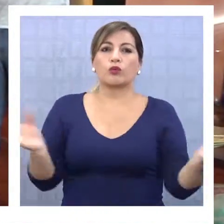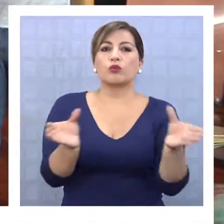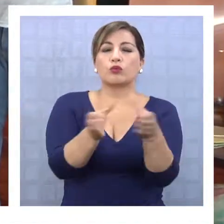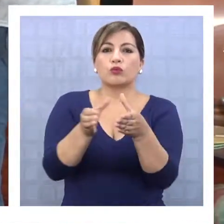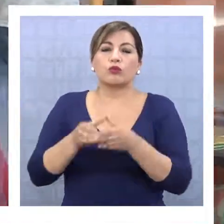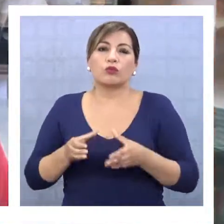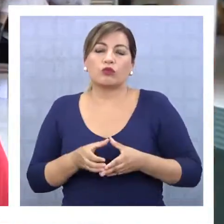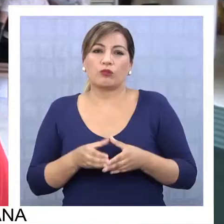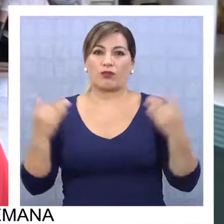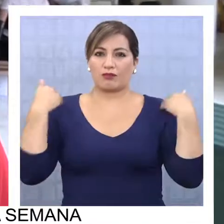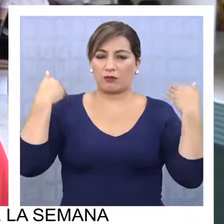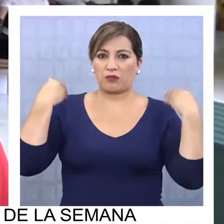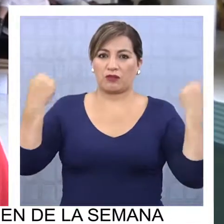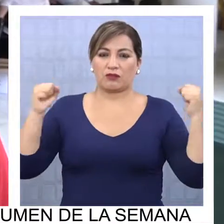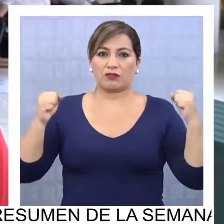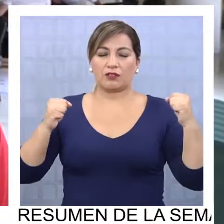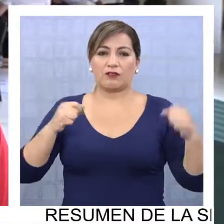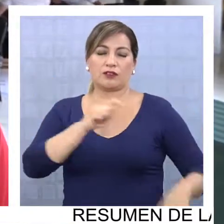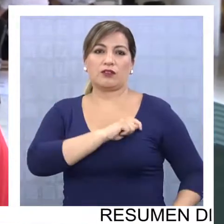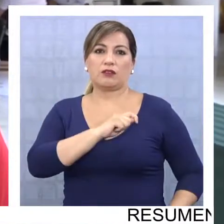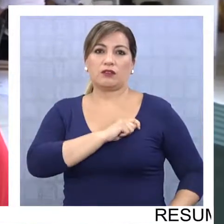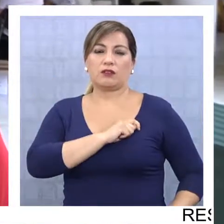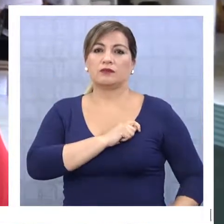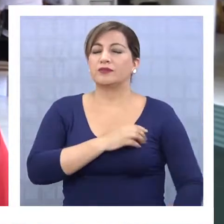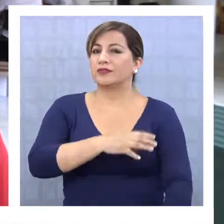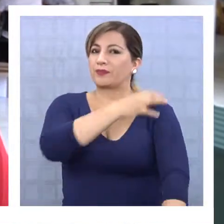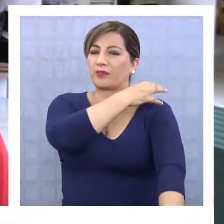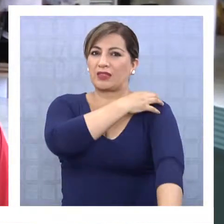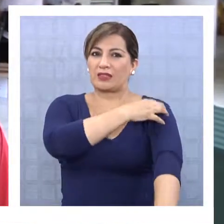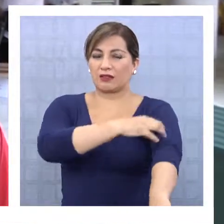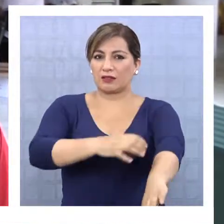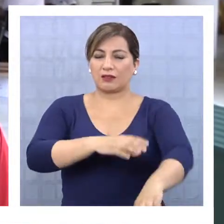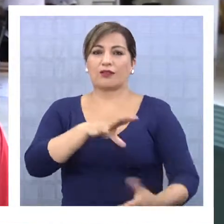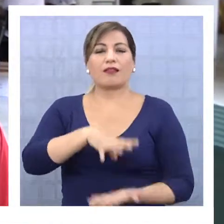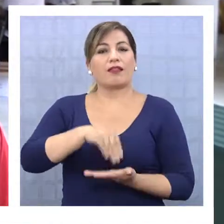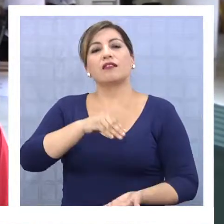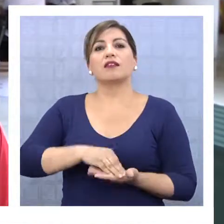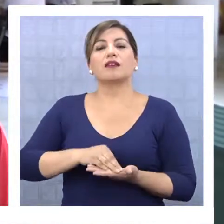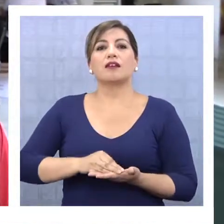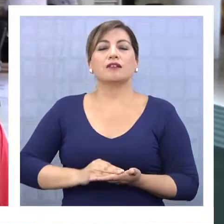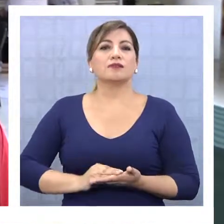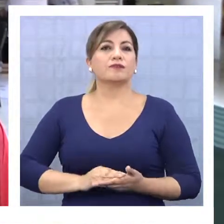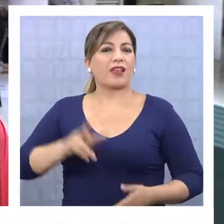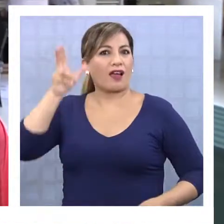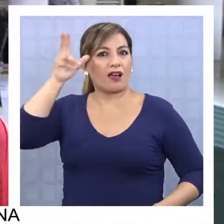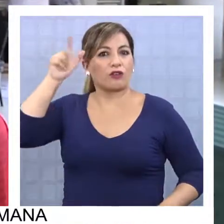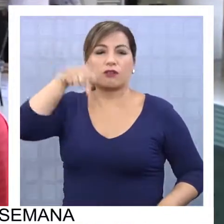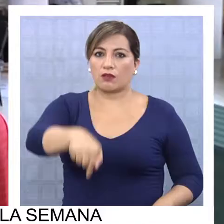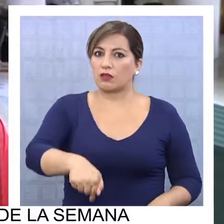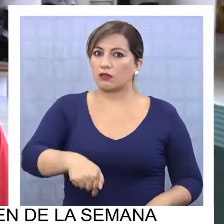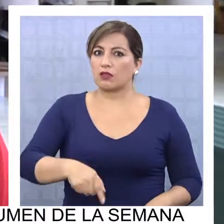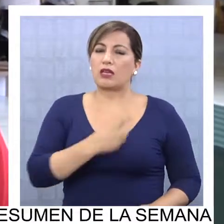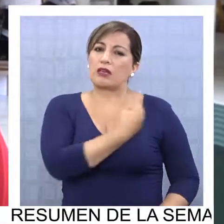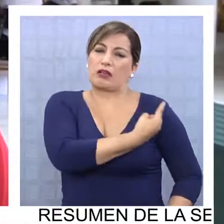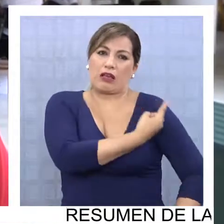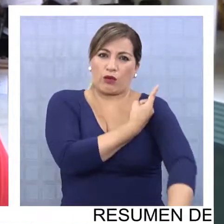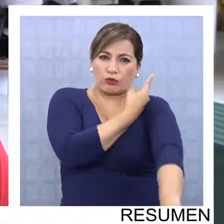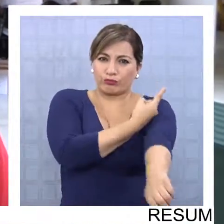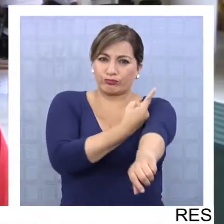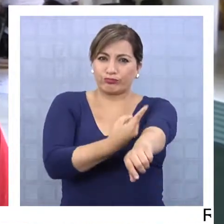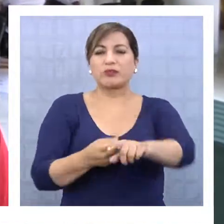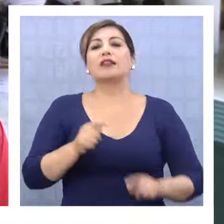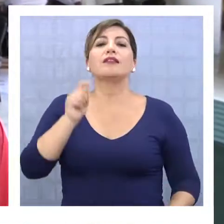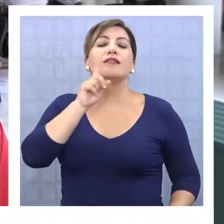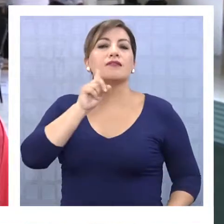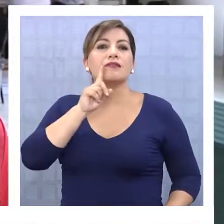número de clubes deportivos de Teletón, digamos desde Arica a Aco y Aike, que son los 14 institutos, y que cada uno pueda lograr un club